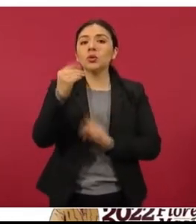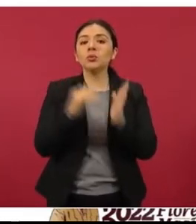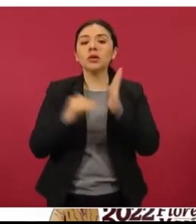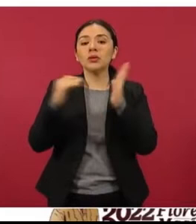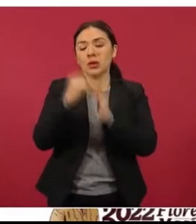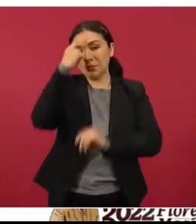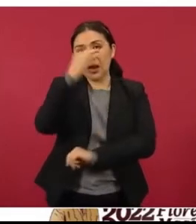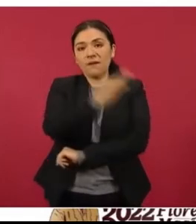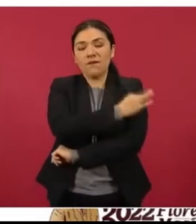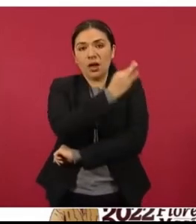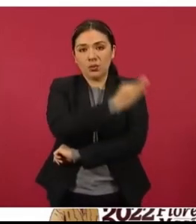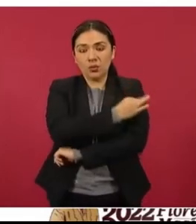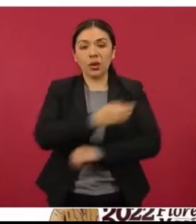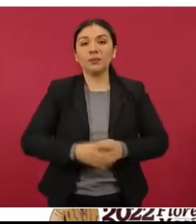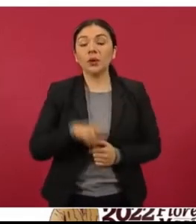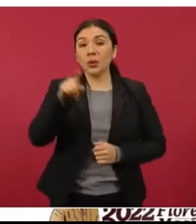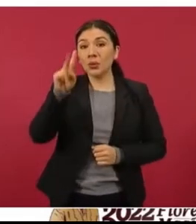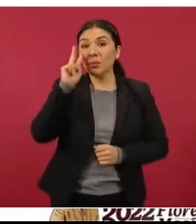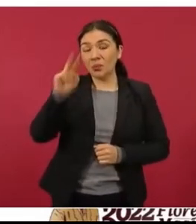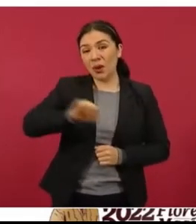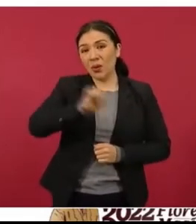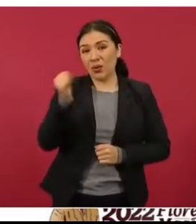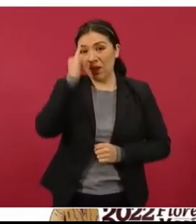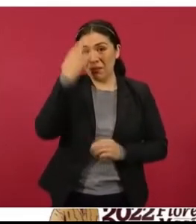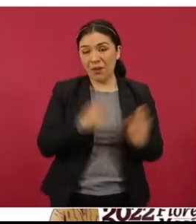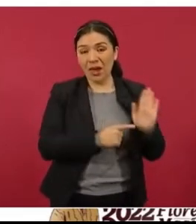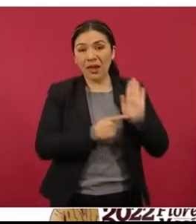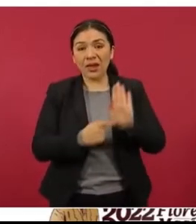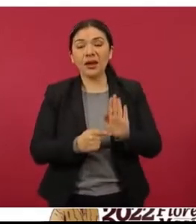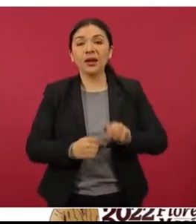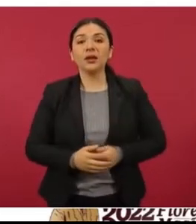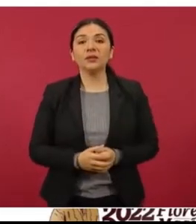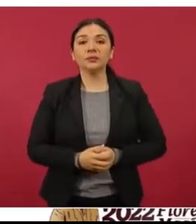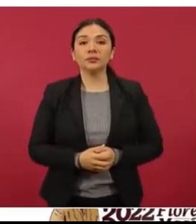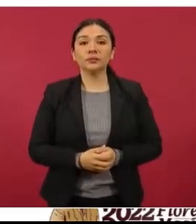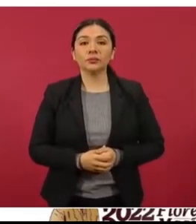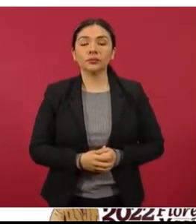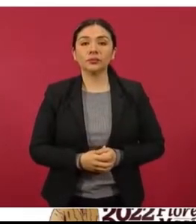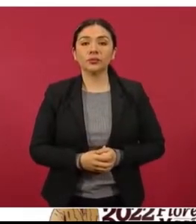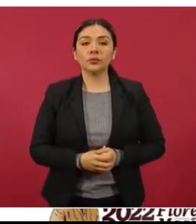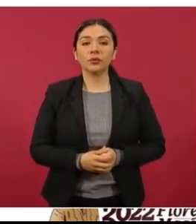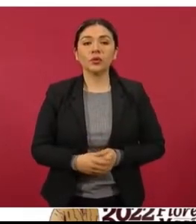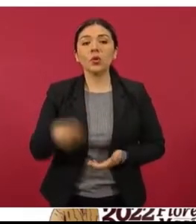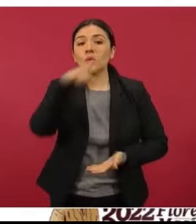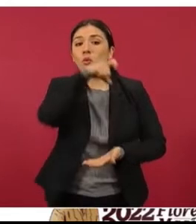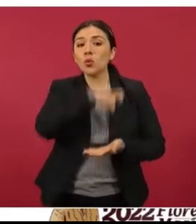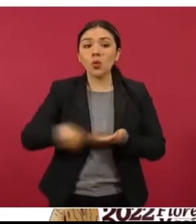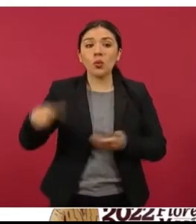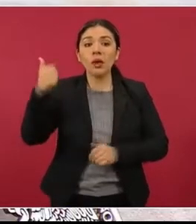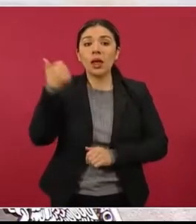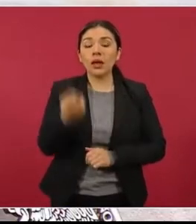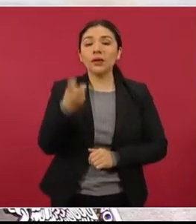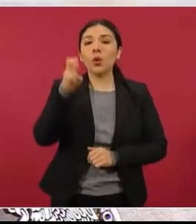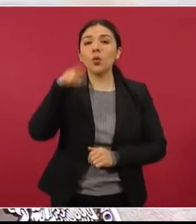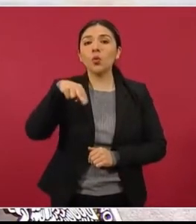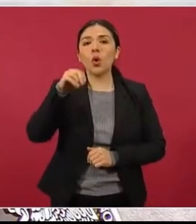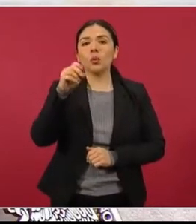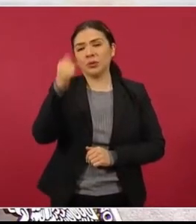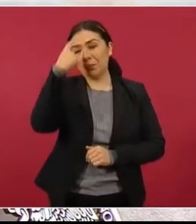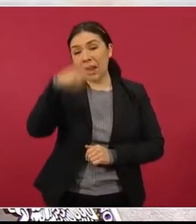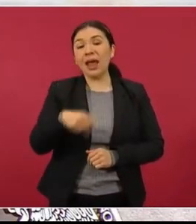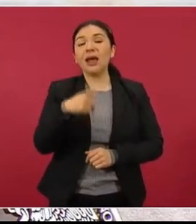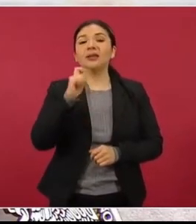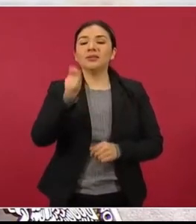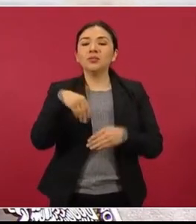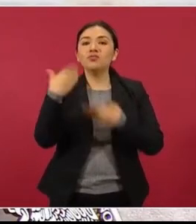vacunación. Como pueden ver en la siguiente imagen, la compra de la UNOPS para cubrir el segundo semestre del año